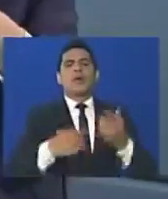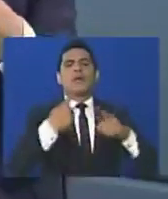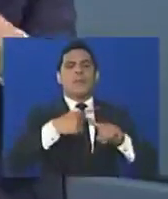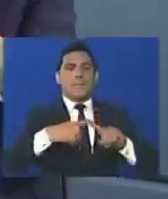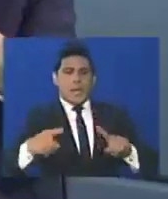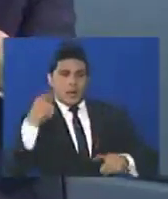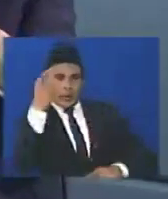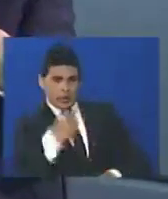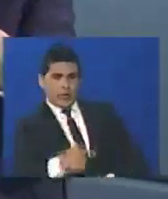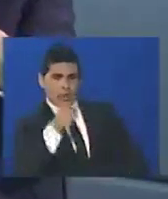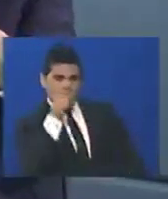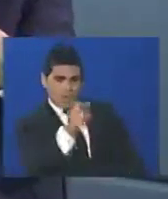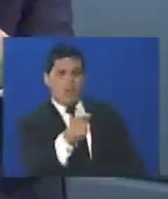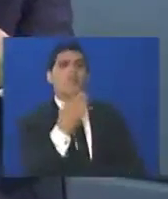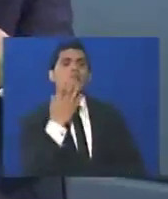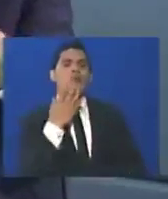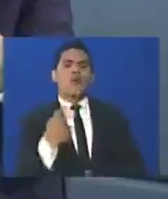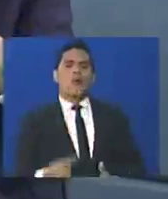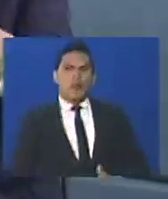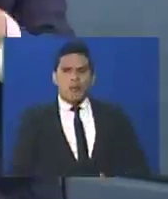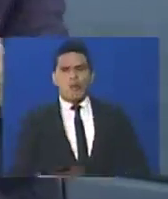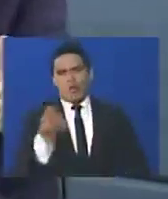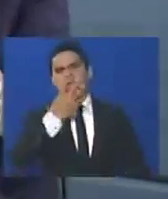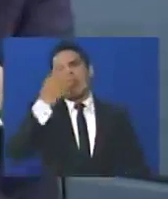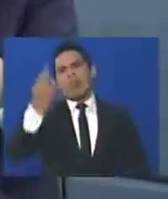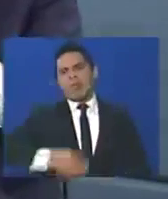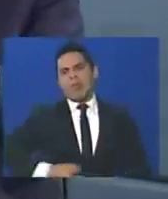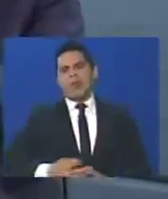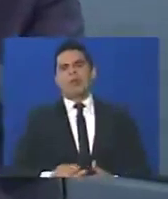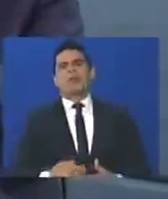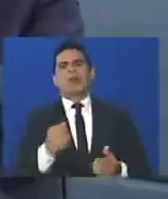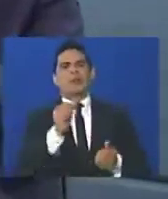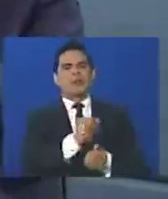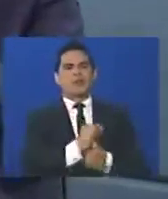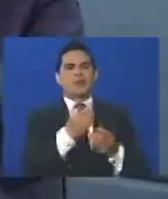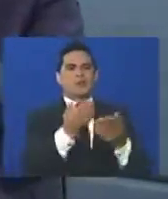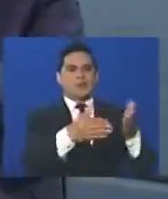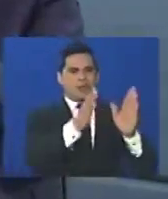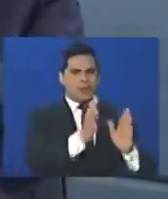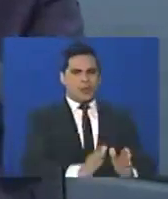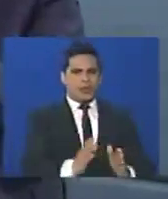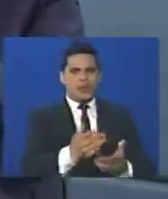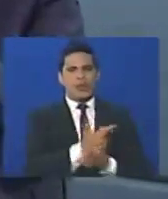hasta que usted, realmente suelte a esos estudiantes presos,